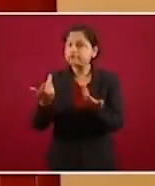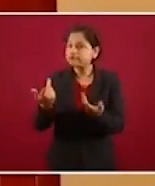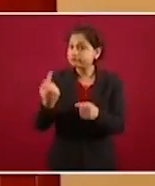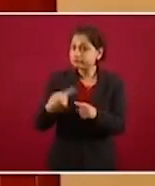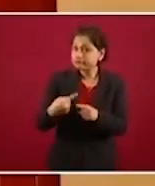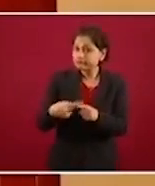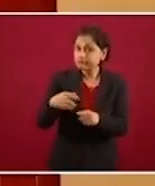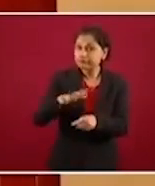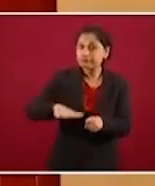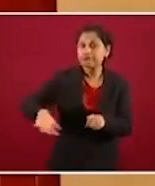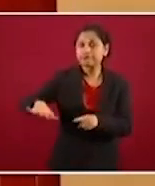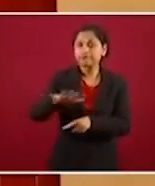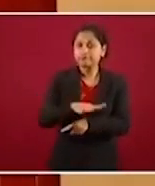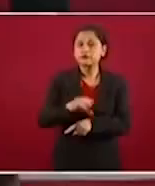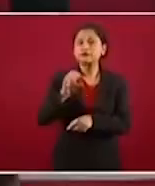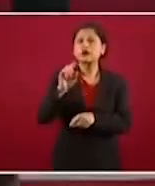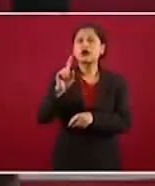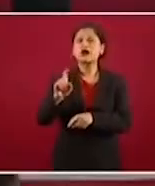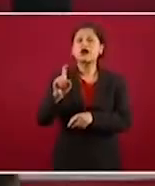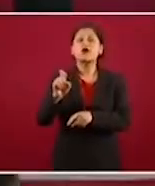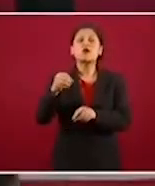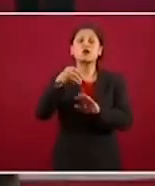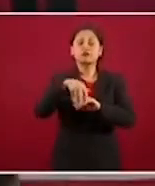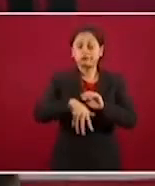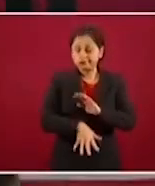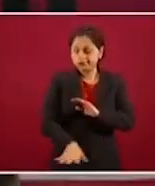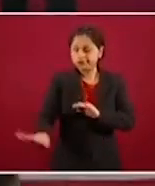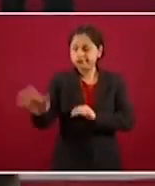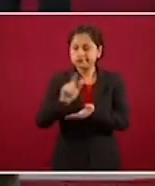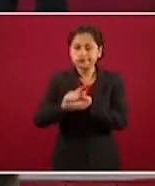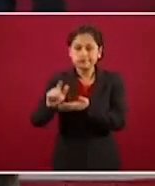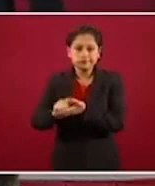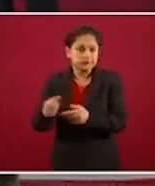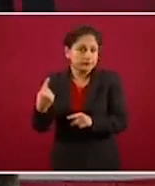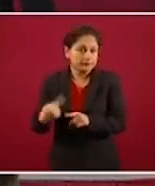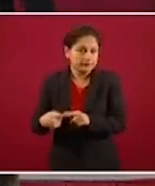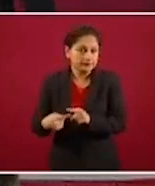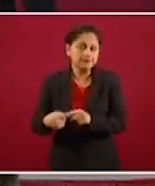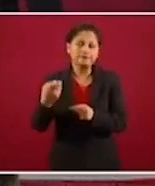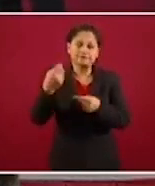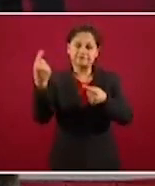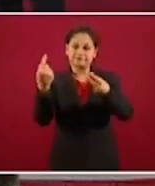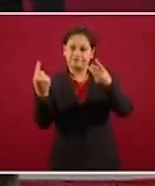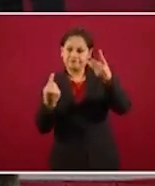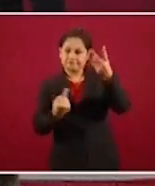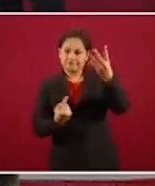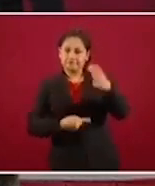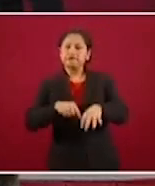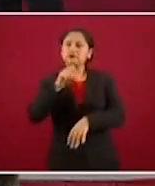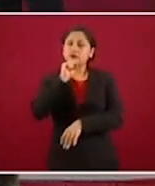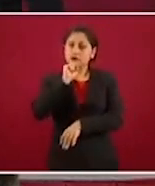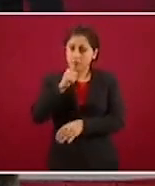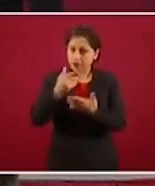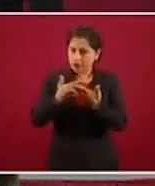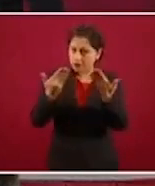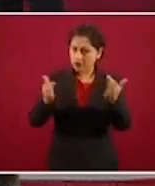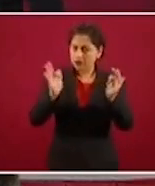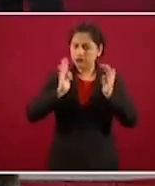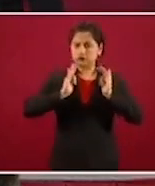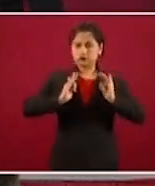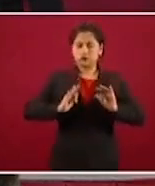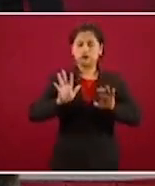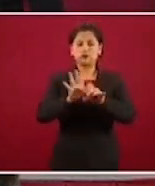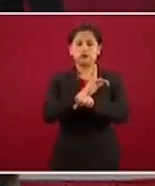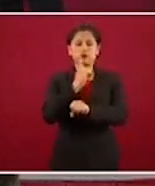drenaje, etcétera, etcétera, etcétera. Y aparte estamos tranquilos porque tenemos cuerpos de seguridad pública, aparte estamos